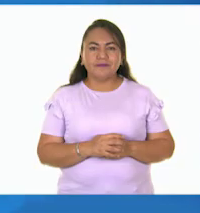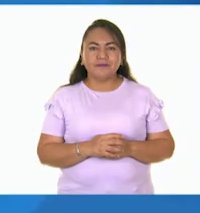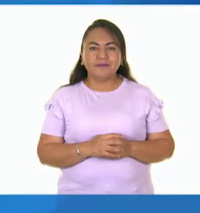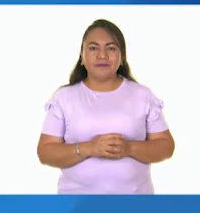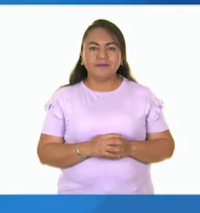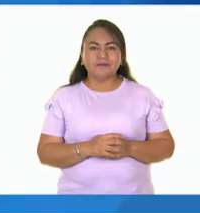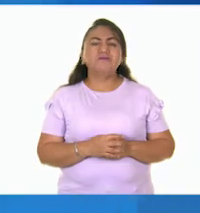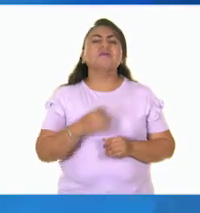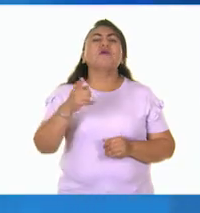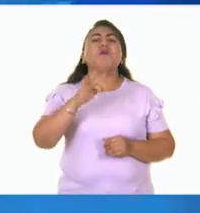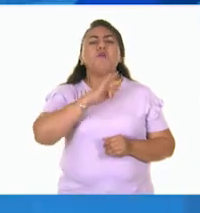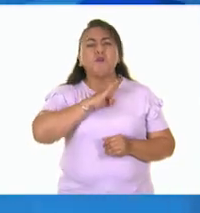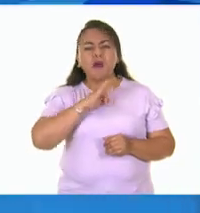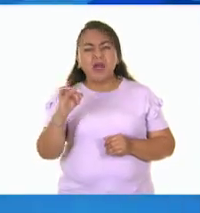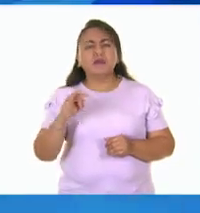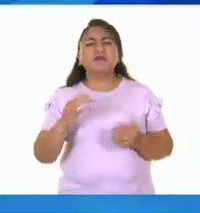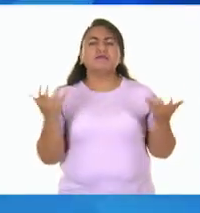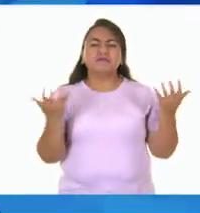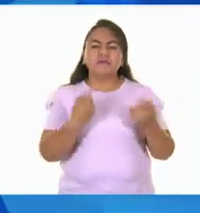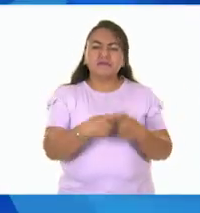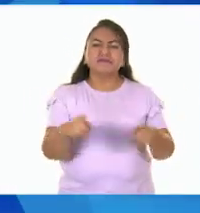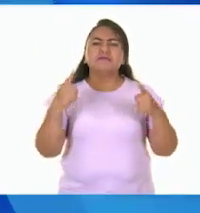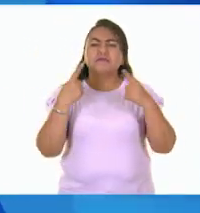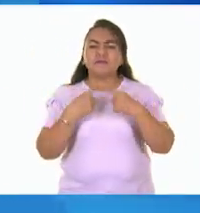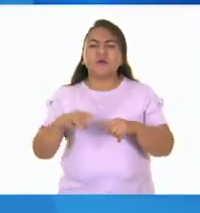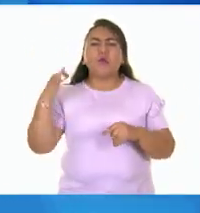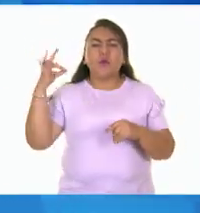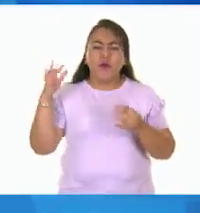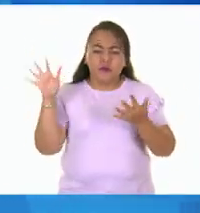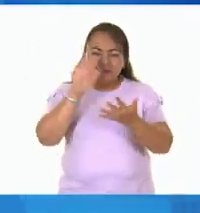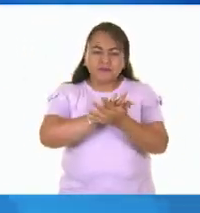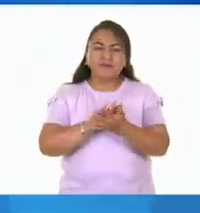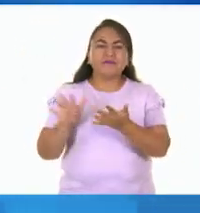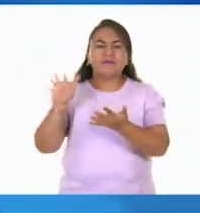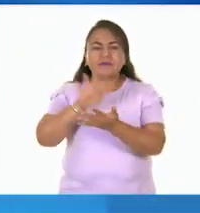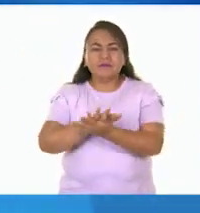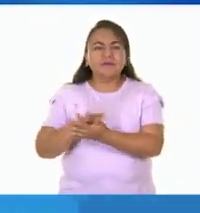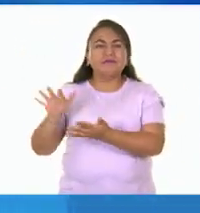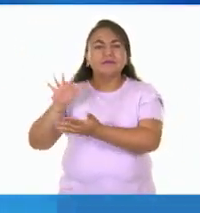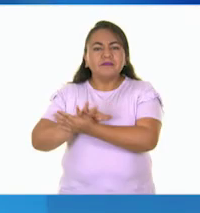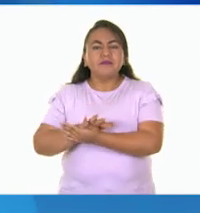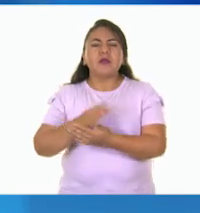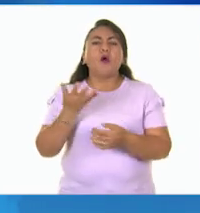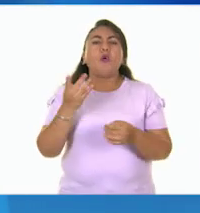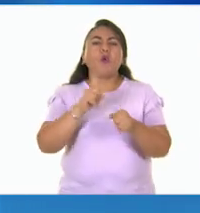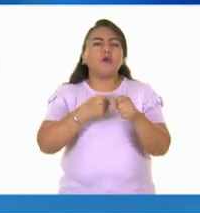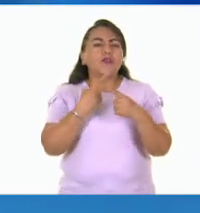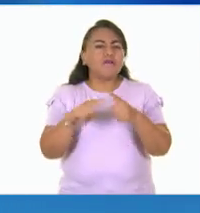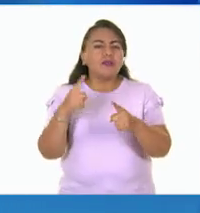Pueden experimentar llenando toda la hoja con texturas y diferentes colores también.